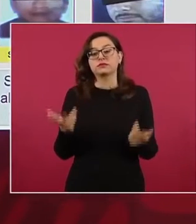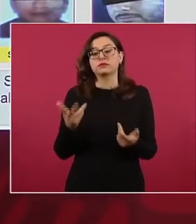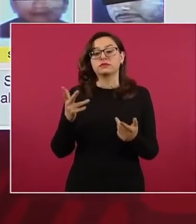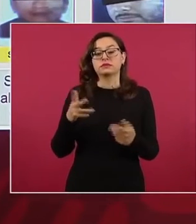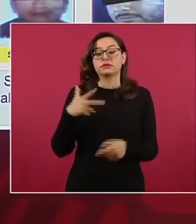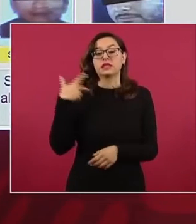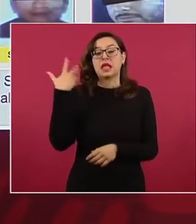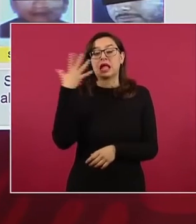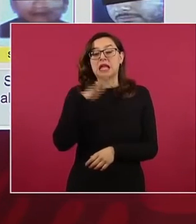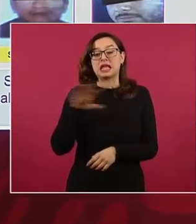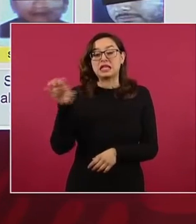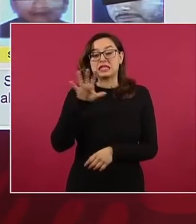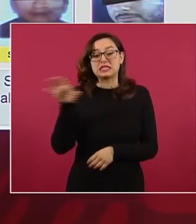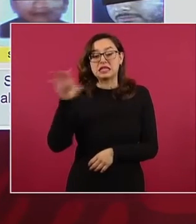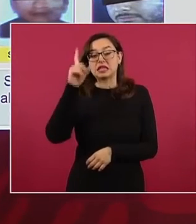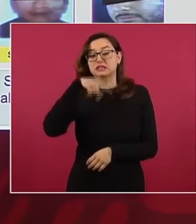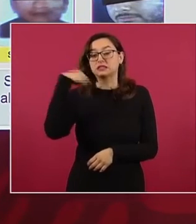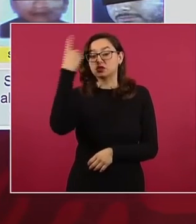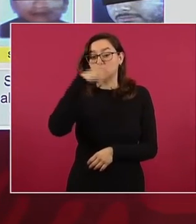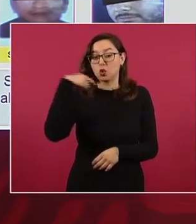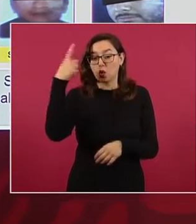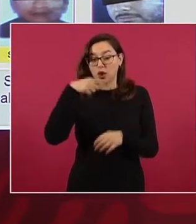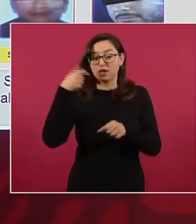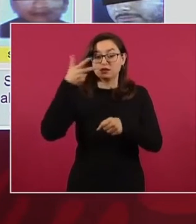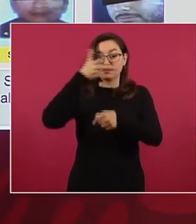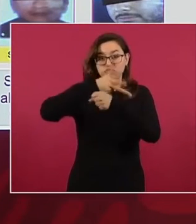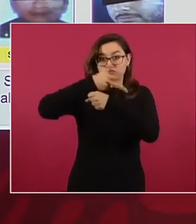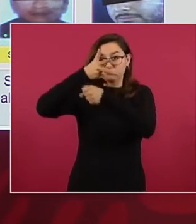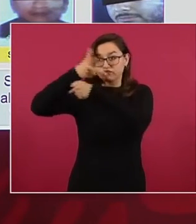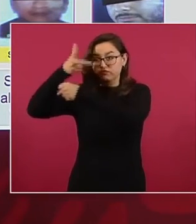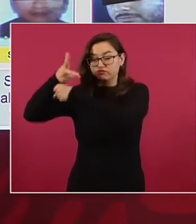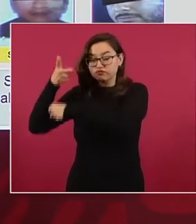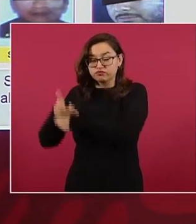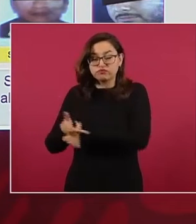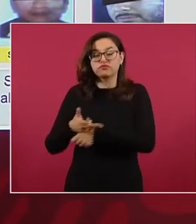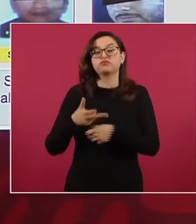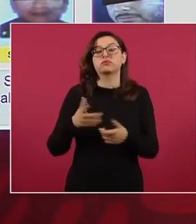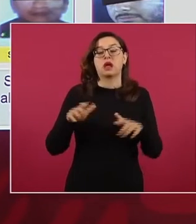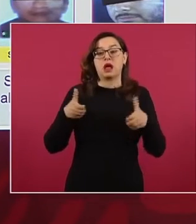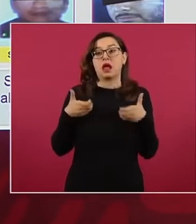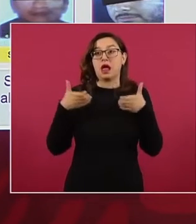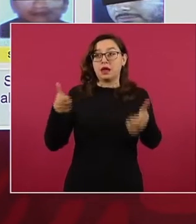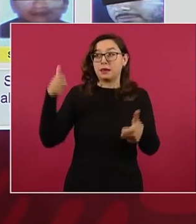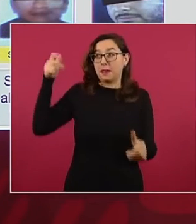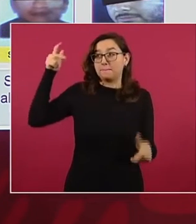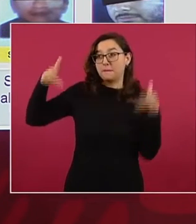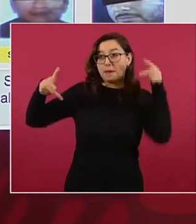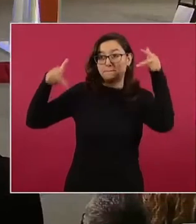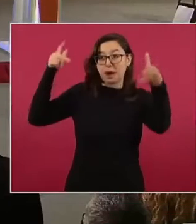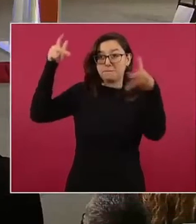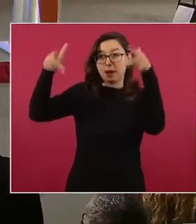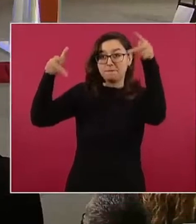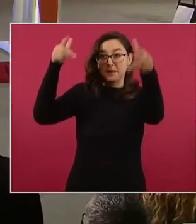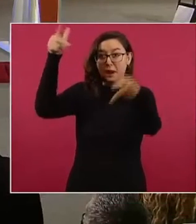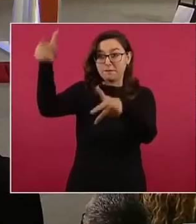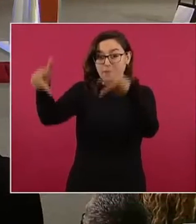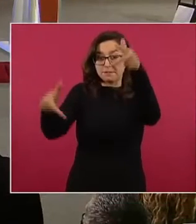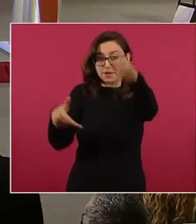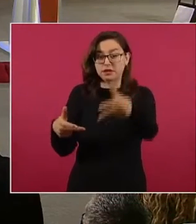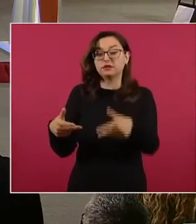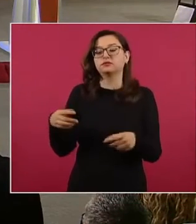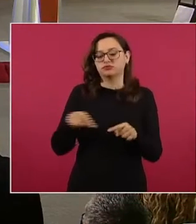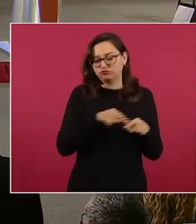de video, con lo cual pudieron reconstruir la ruta y toda la operación y